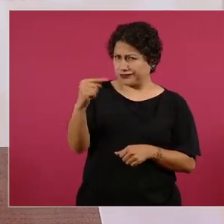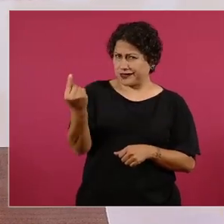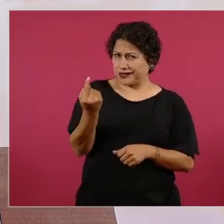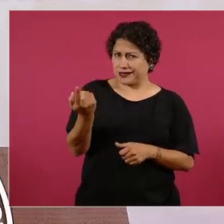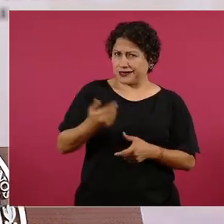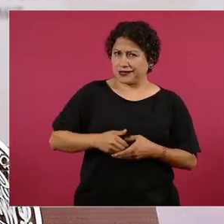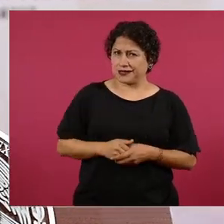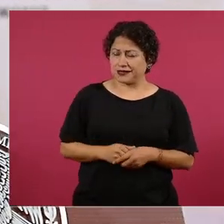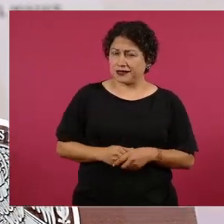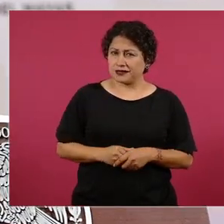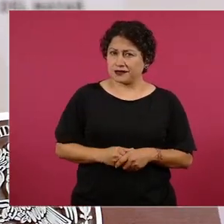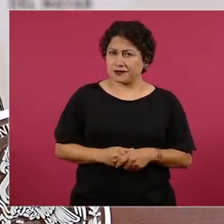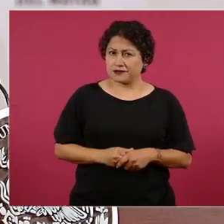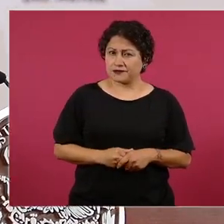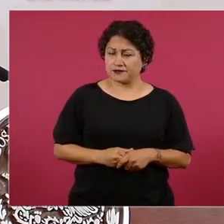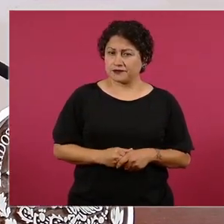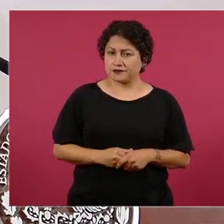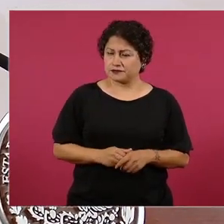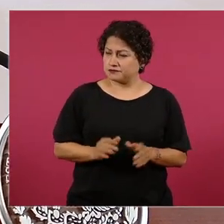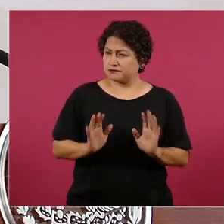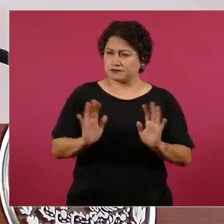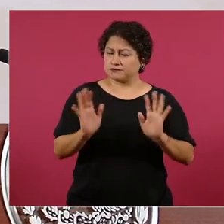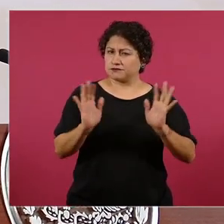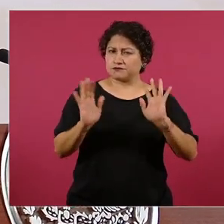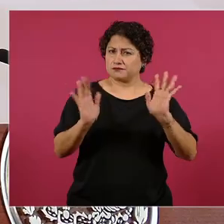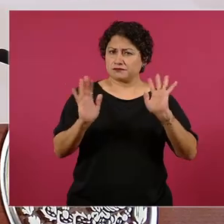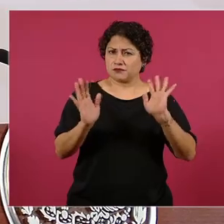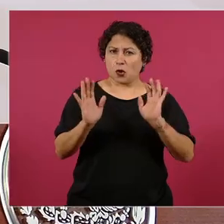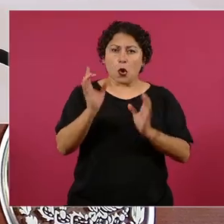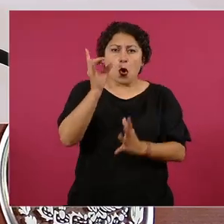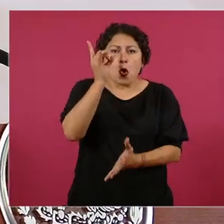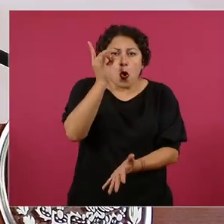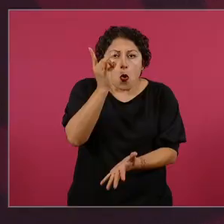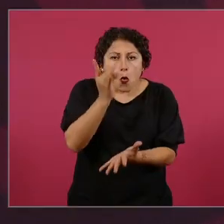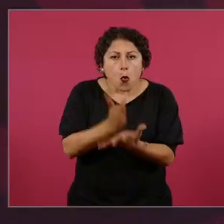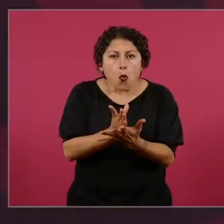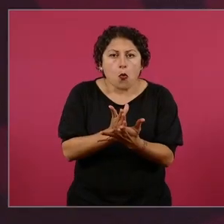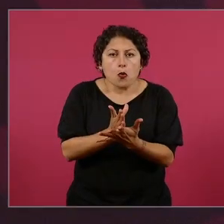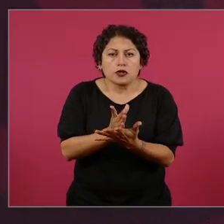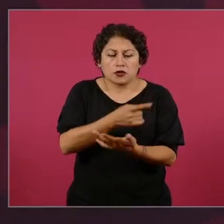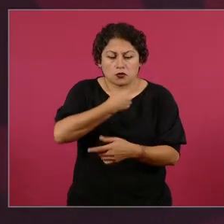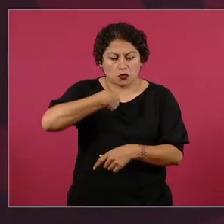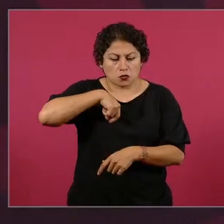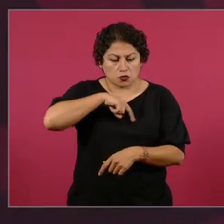es nada más que entiendan que